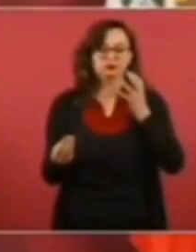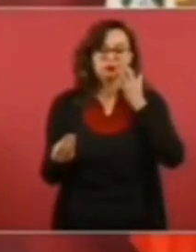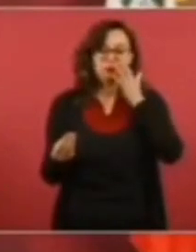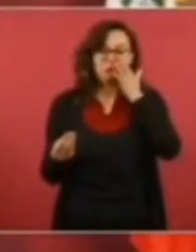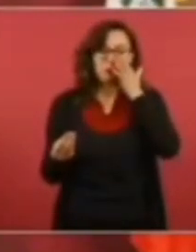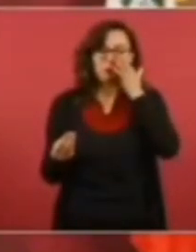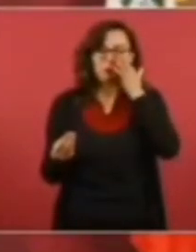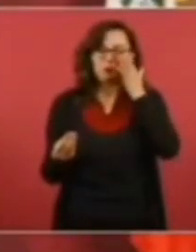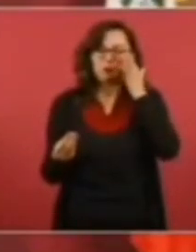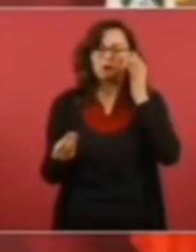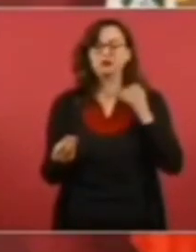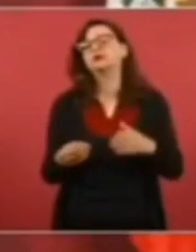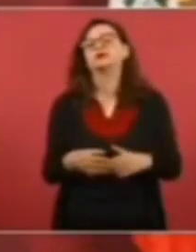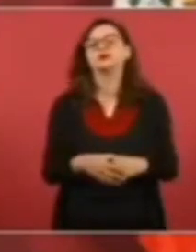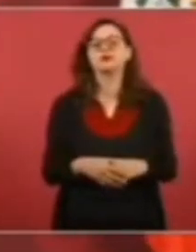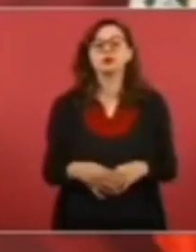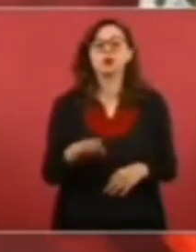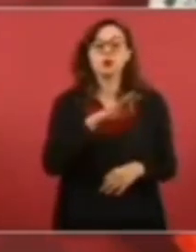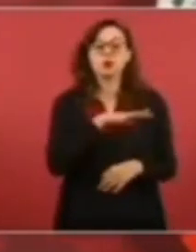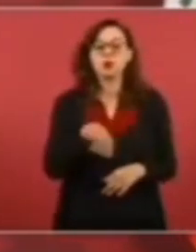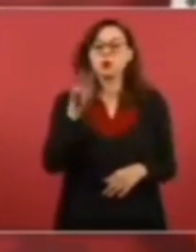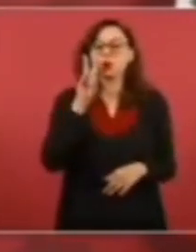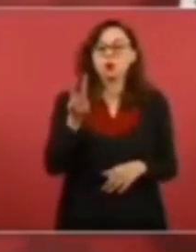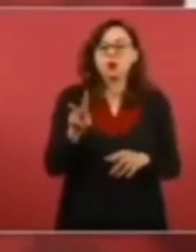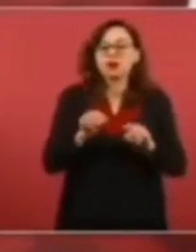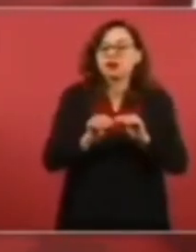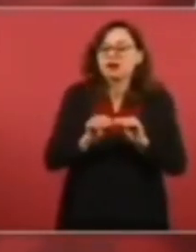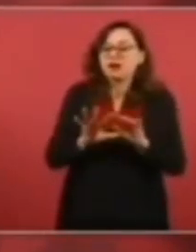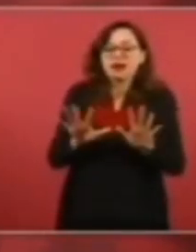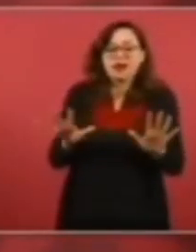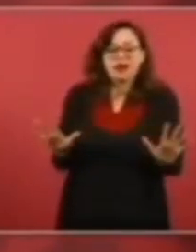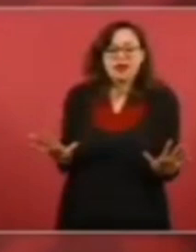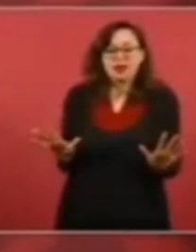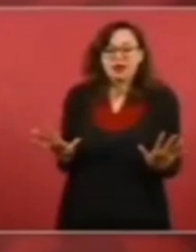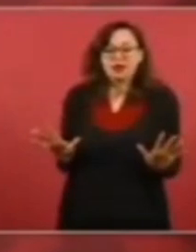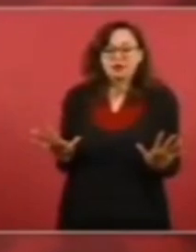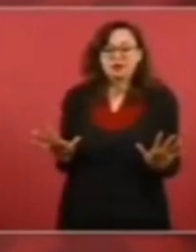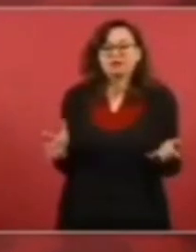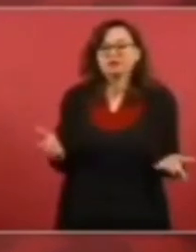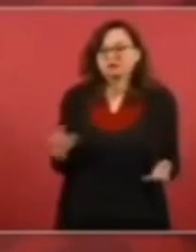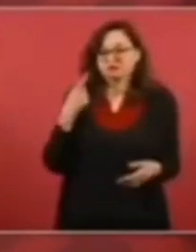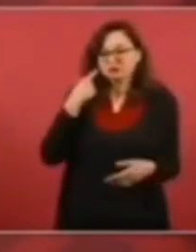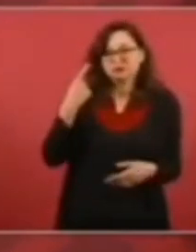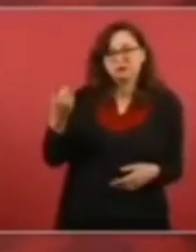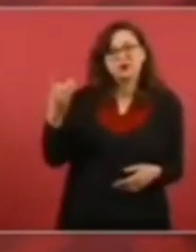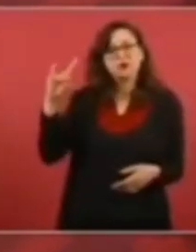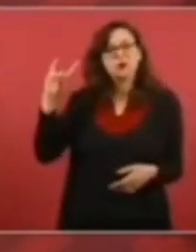El ejemplo más claro es lo de Bolivia,